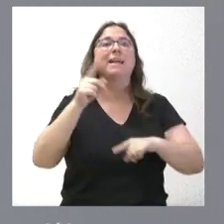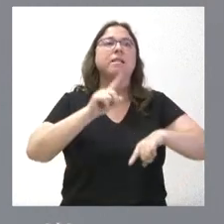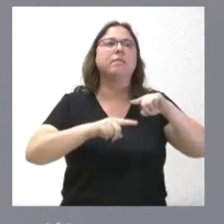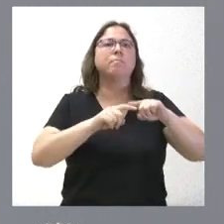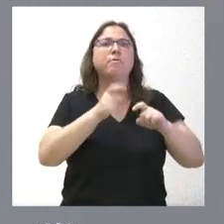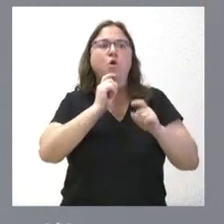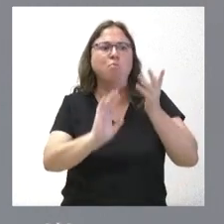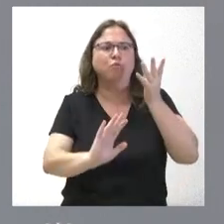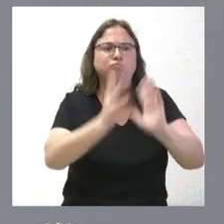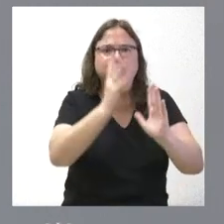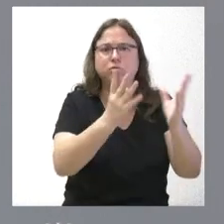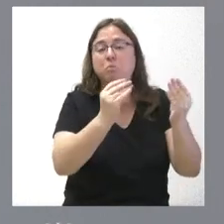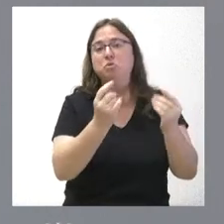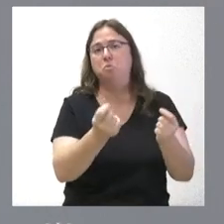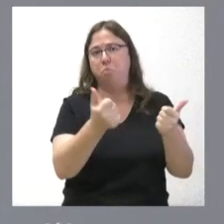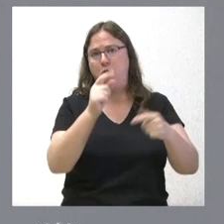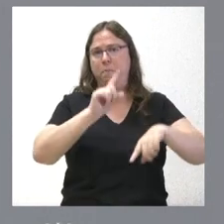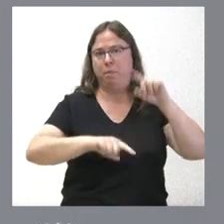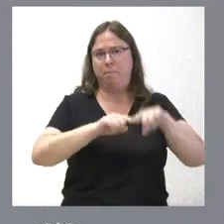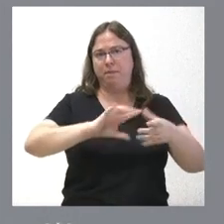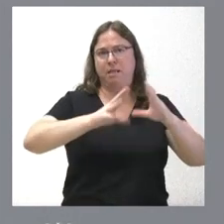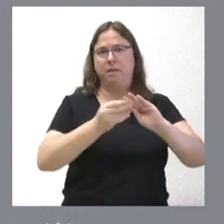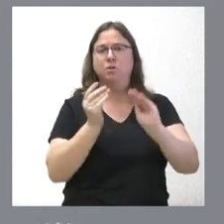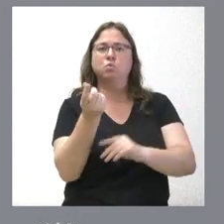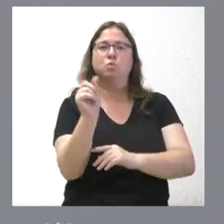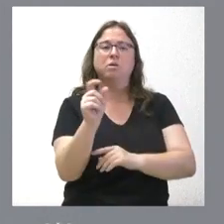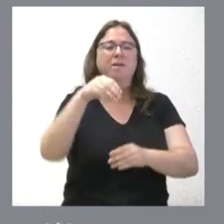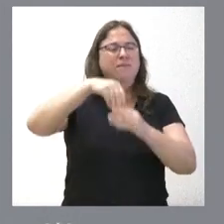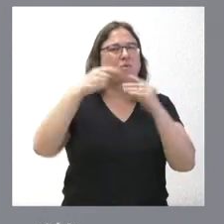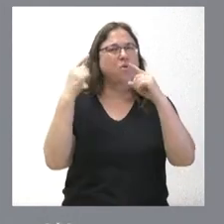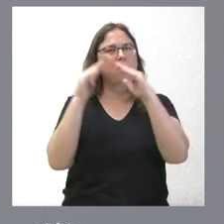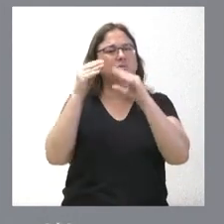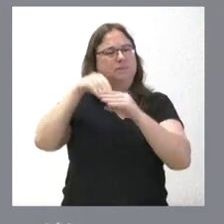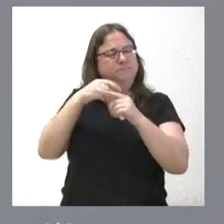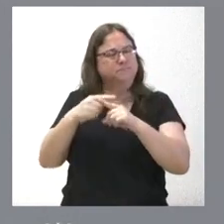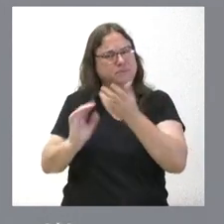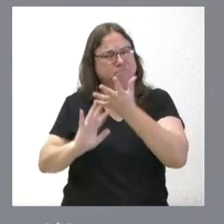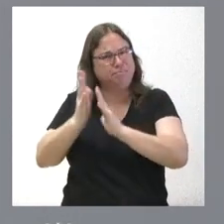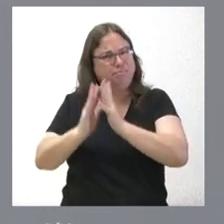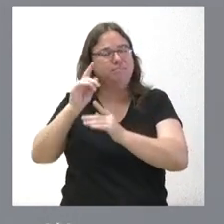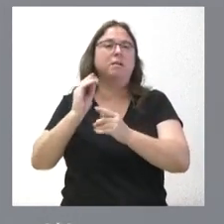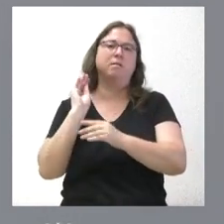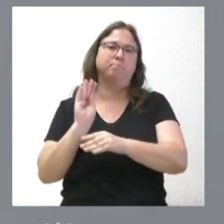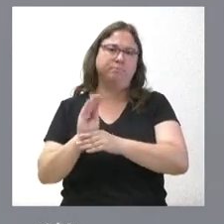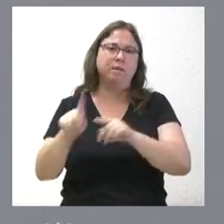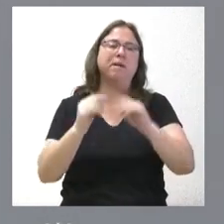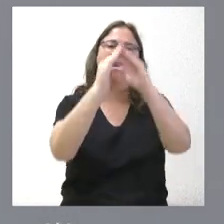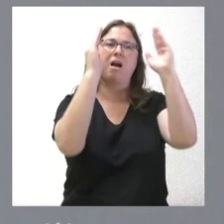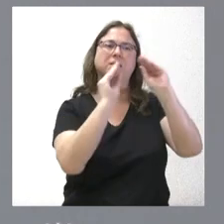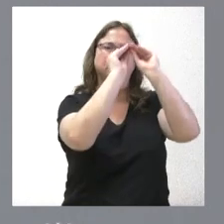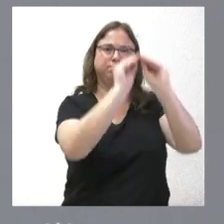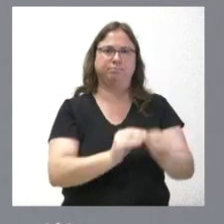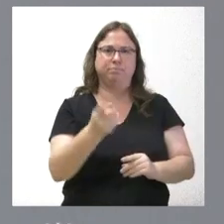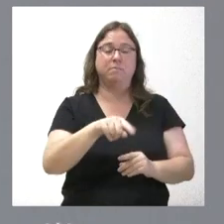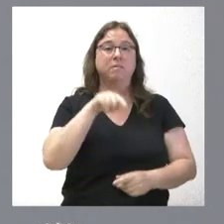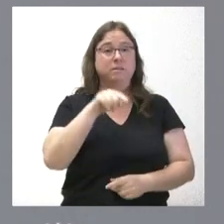afectación de las viviendas, de las edificaciones o de los enseres domésticos. Fue una parte del conjunto de ayudas que hemos puesto en marcha y, en concreto, para este